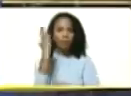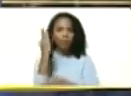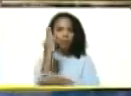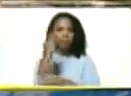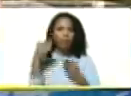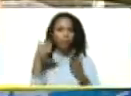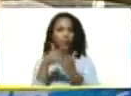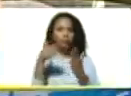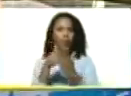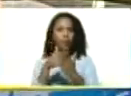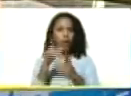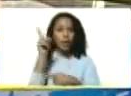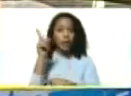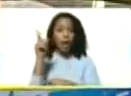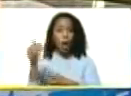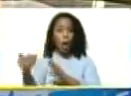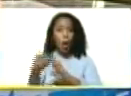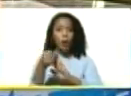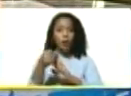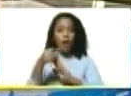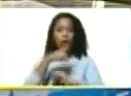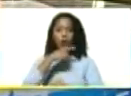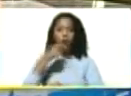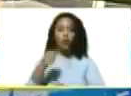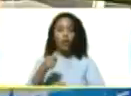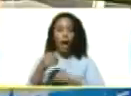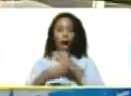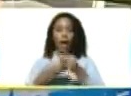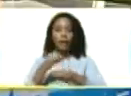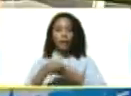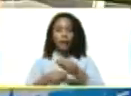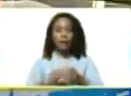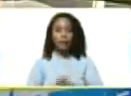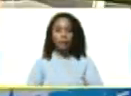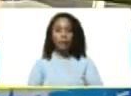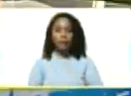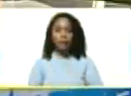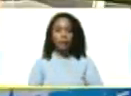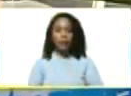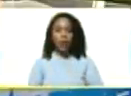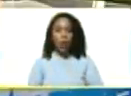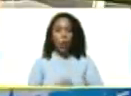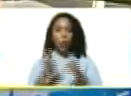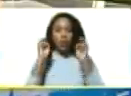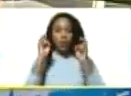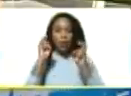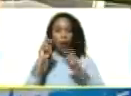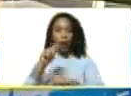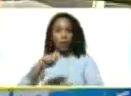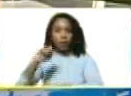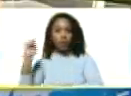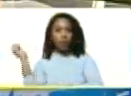tomado por parte de Occidente contra Rusia han generado un efecto boomerang.